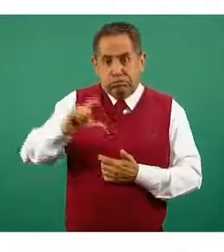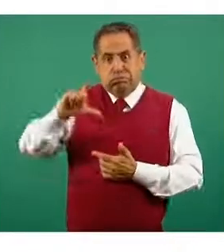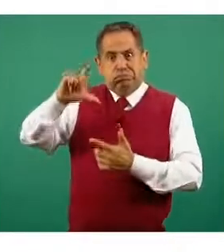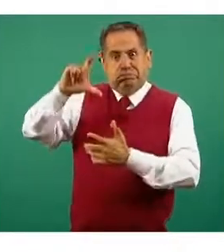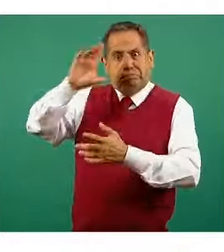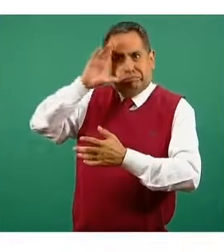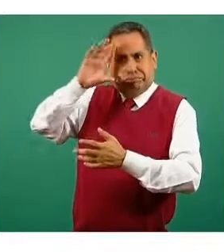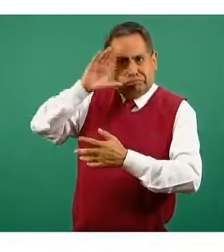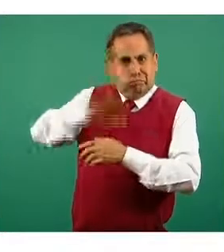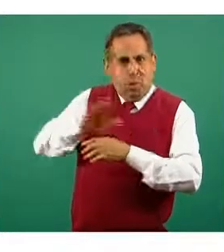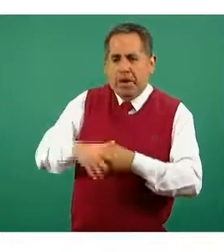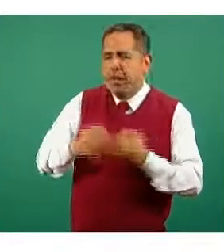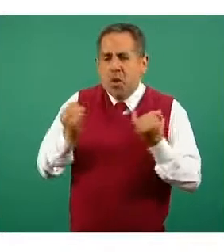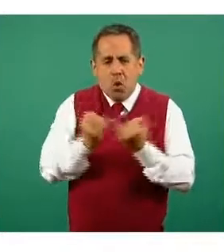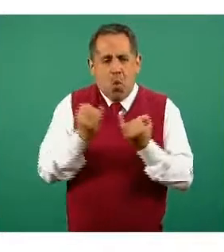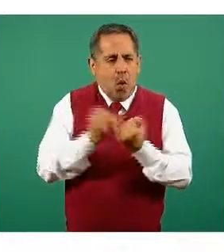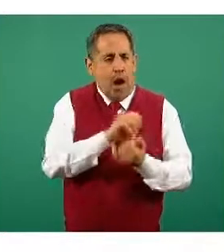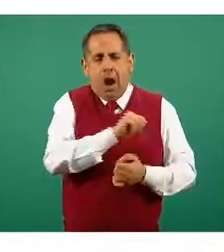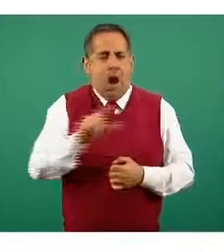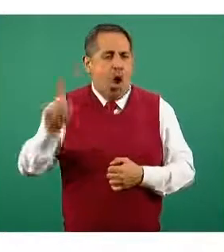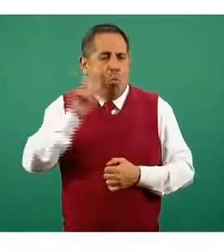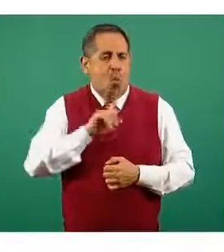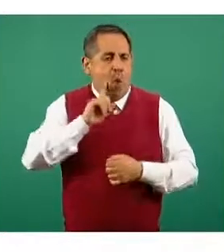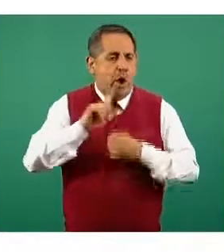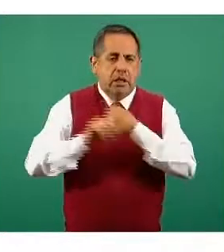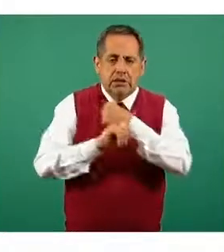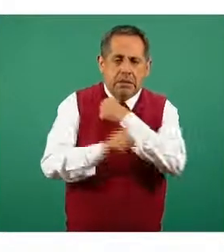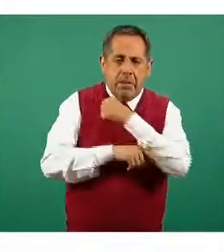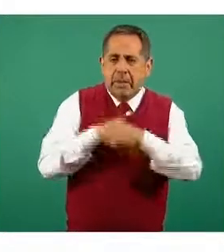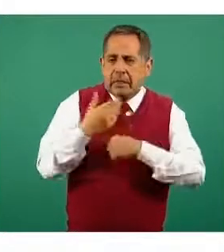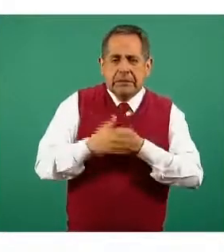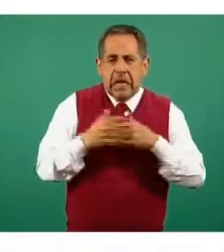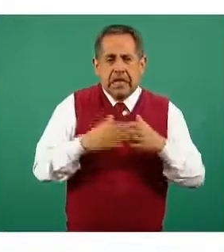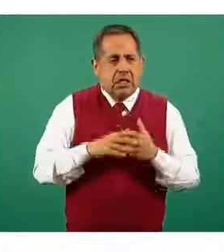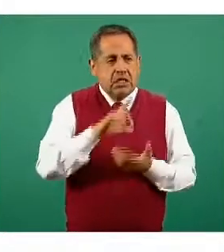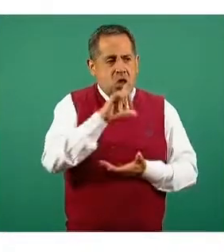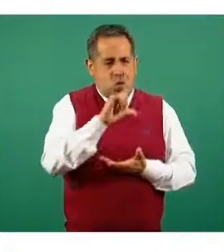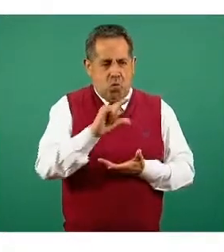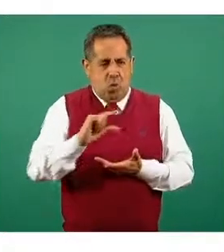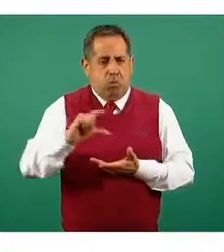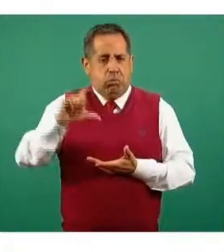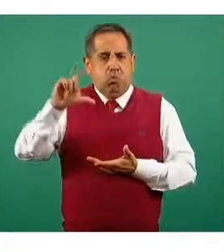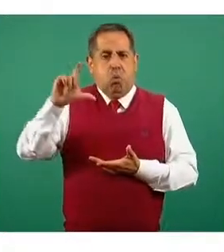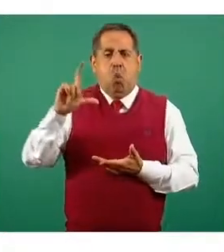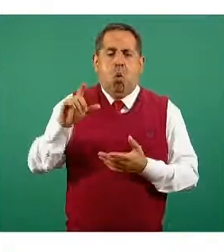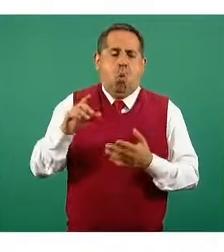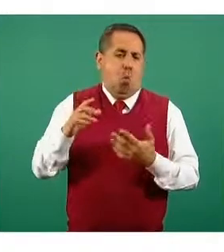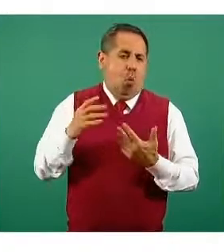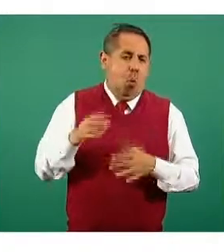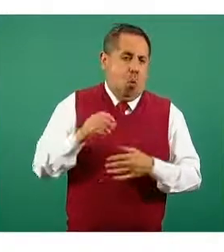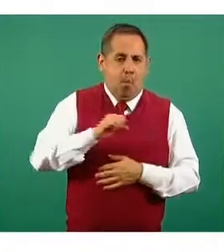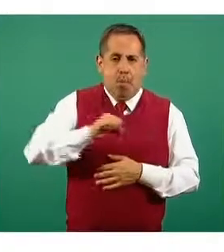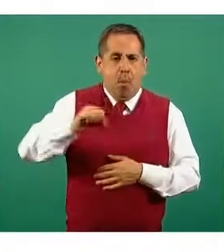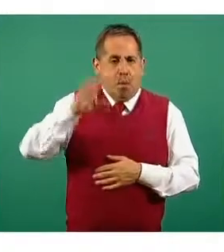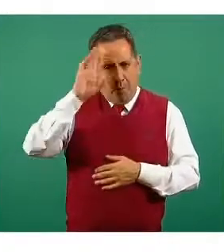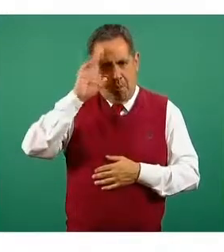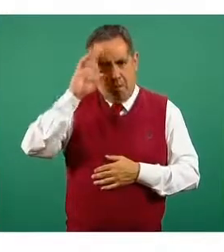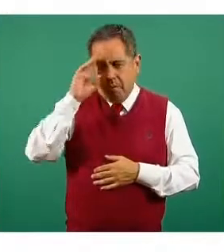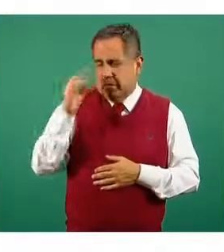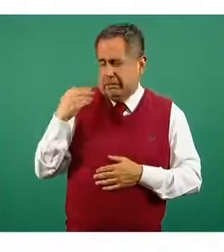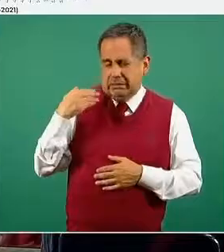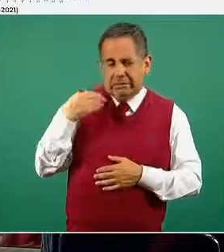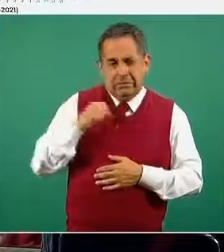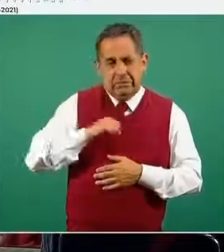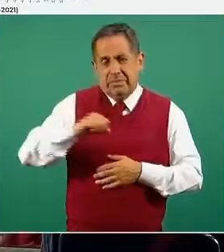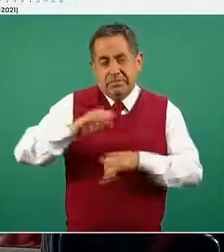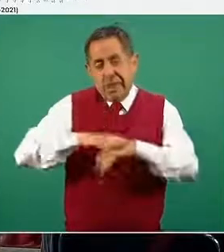oleada de contagios de la epidemia en México y luego nuevamente un incremento a finales del año, pero